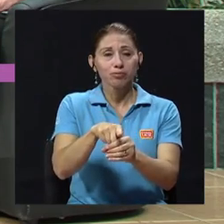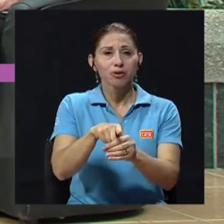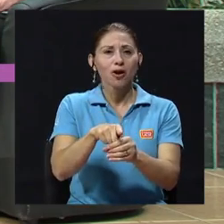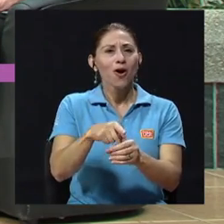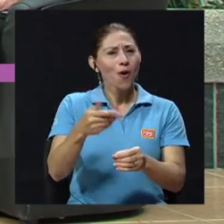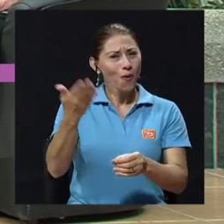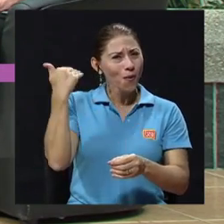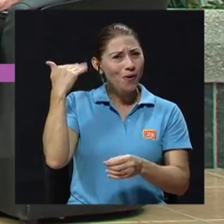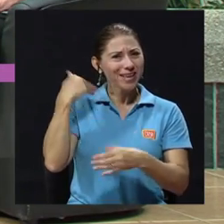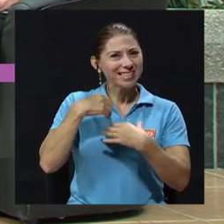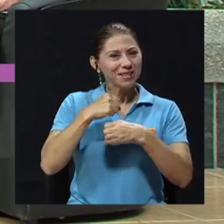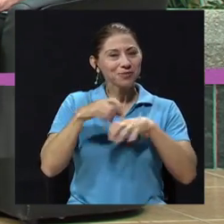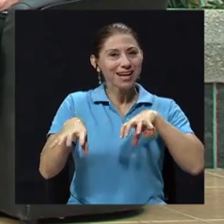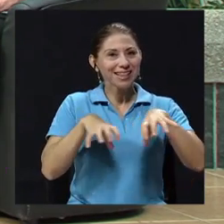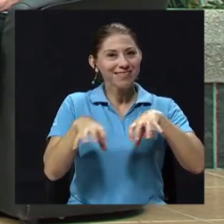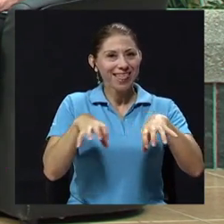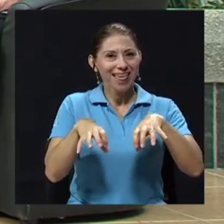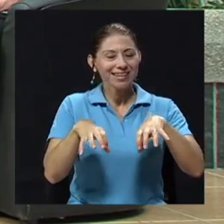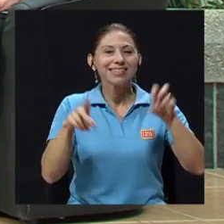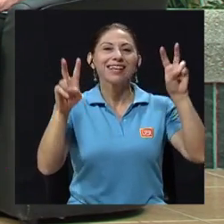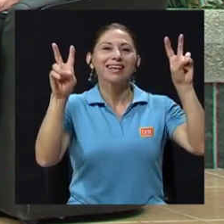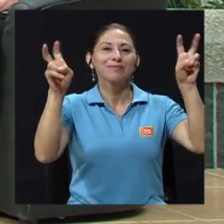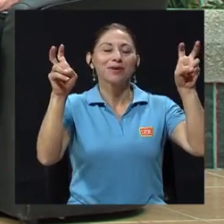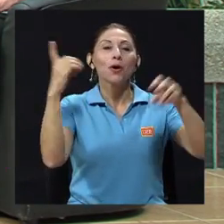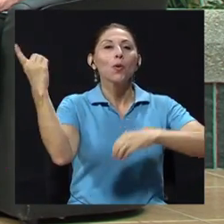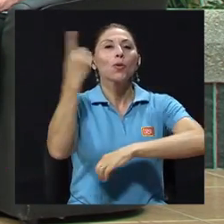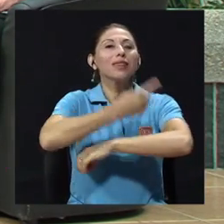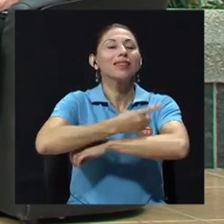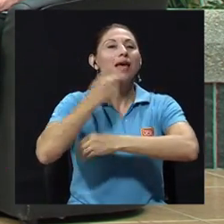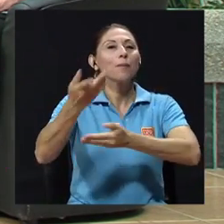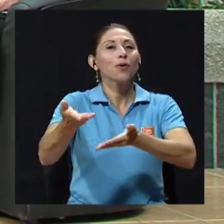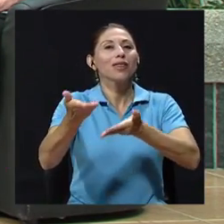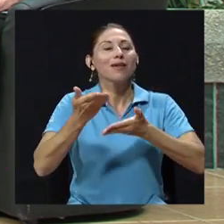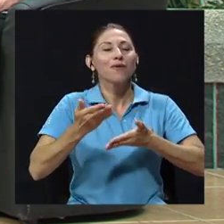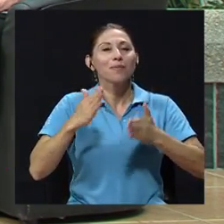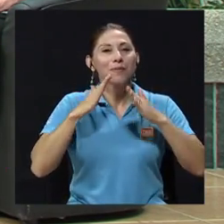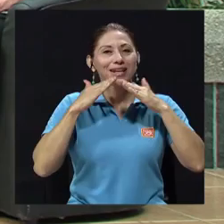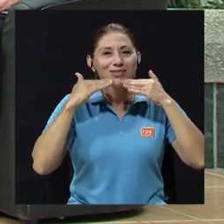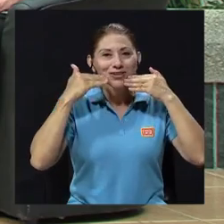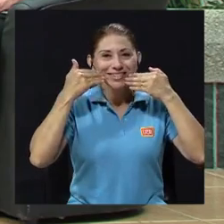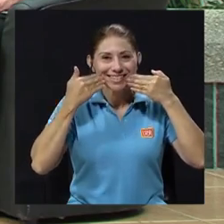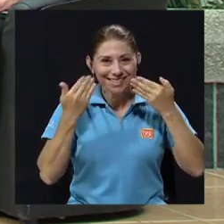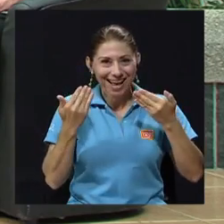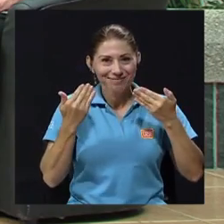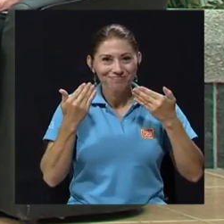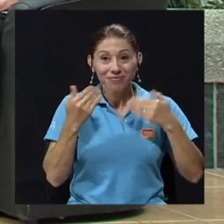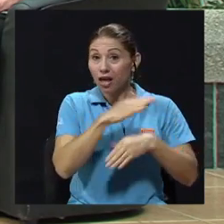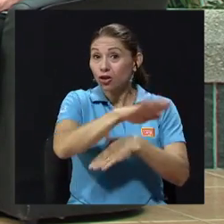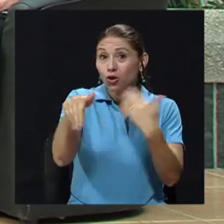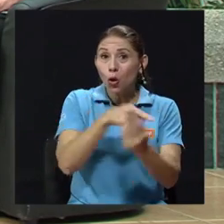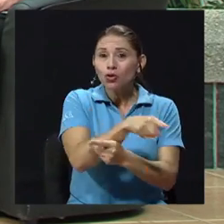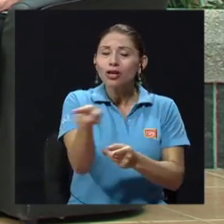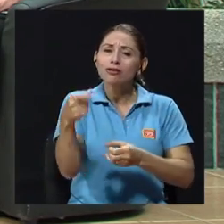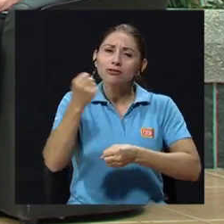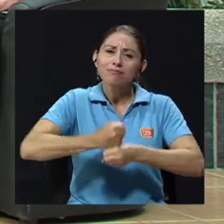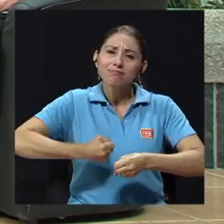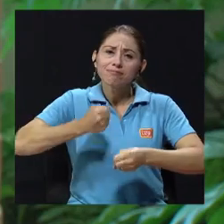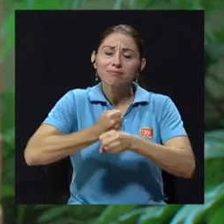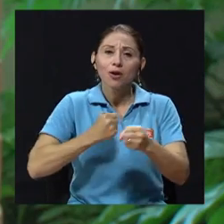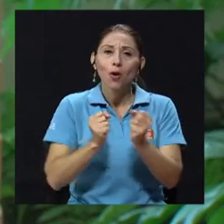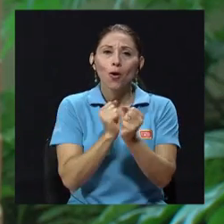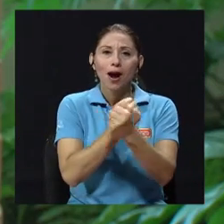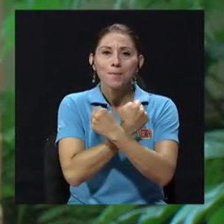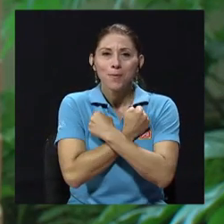o hicimos esas actividades de un día por devuélveme la sonrisa incluso sus profesores lo que todos lo hicieron con amor.